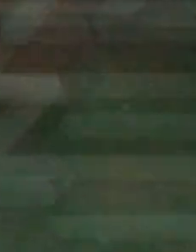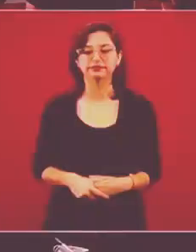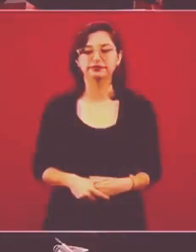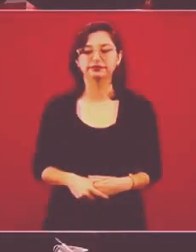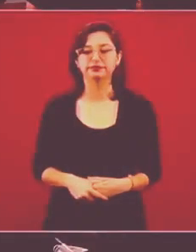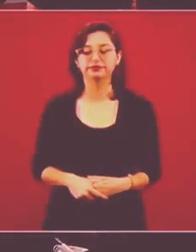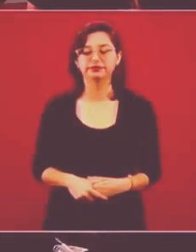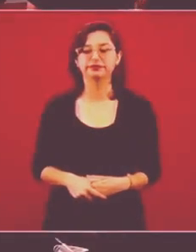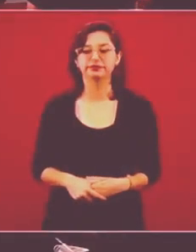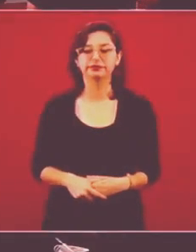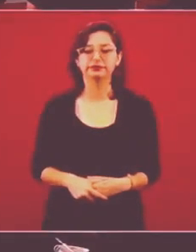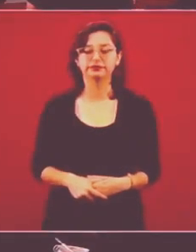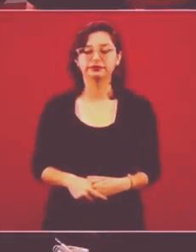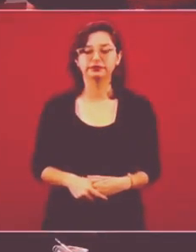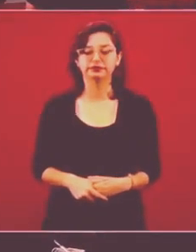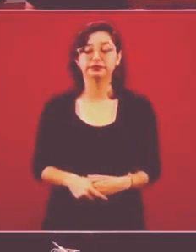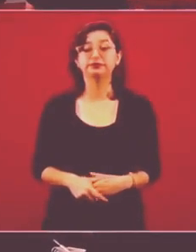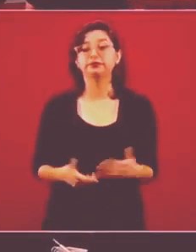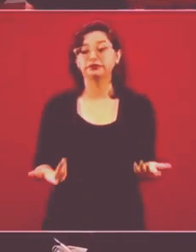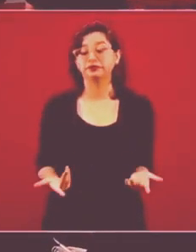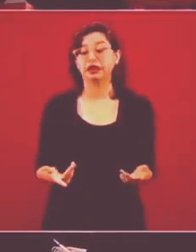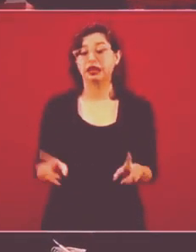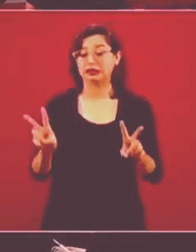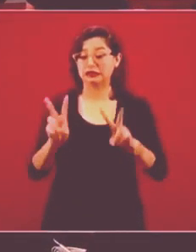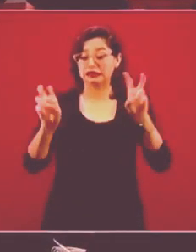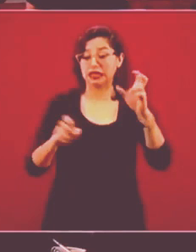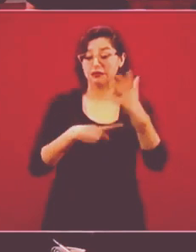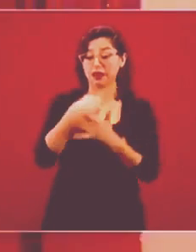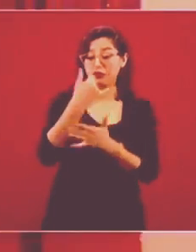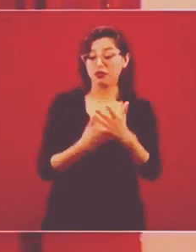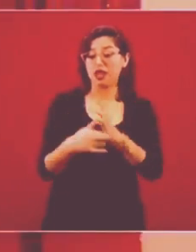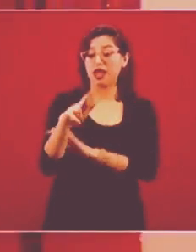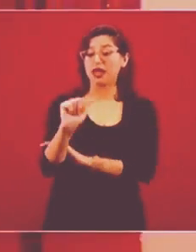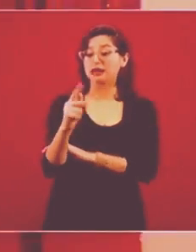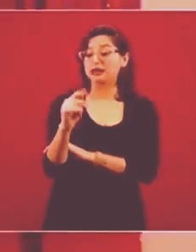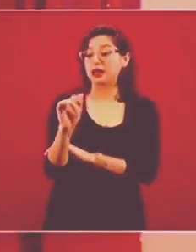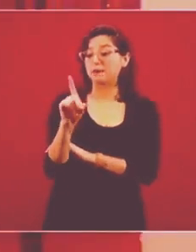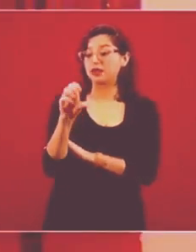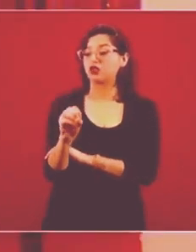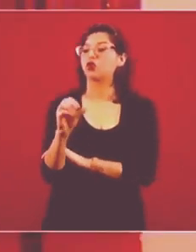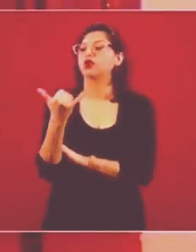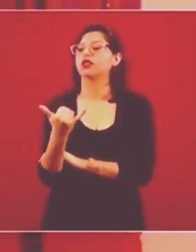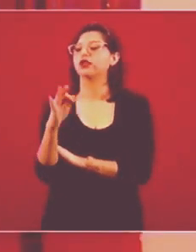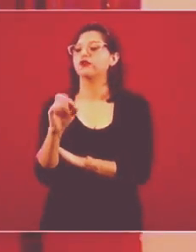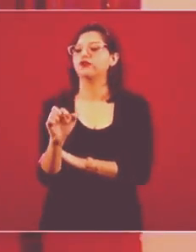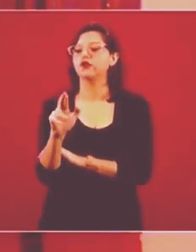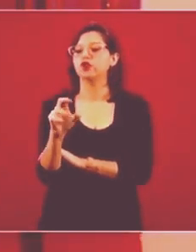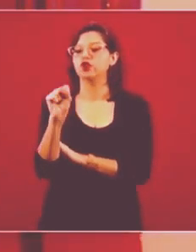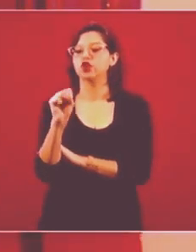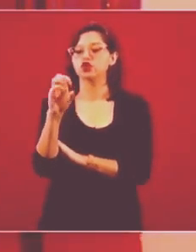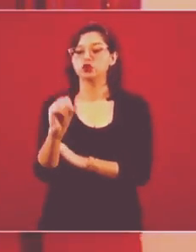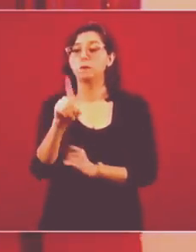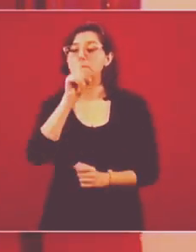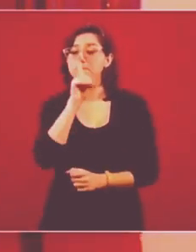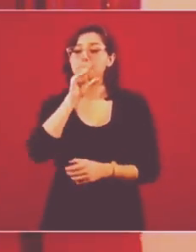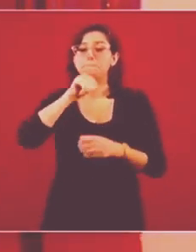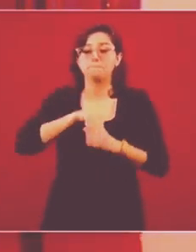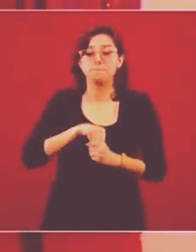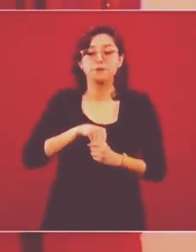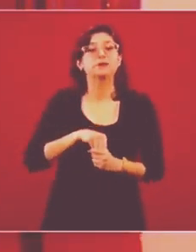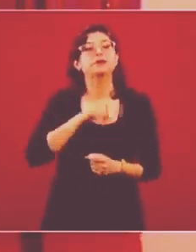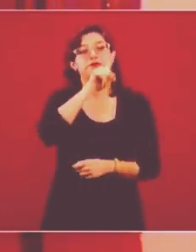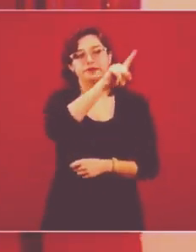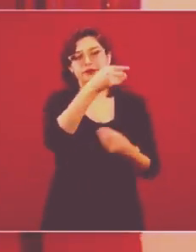La llamada operación Rápido y Furioso fue un operativo secreto, cuya implementación y resultados fueron revelados a agencias